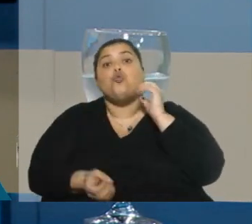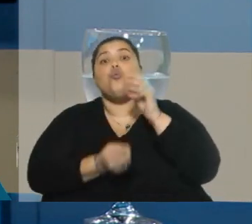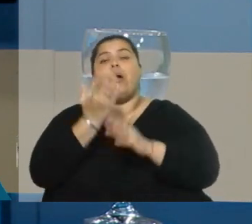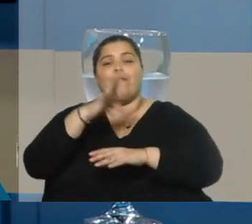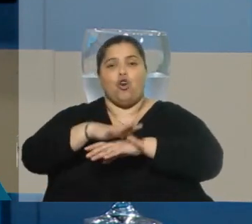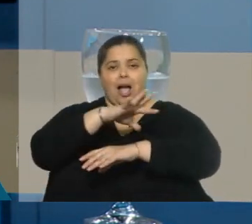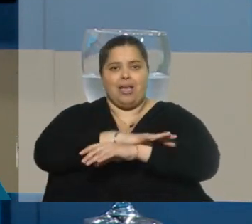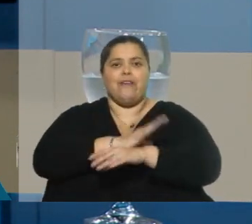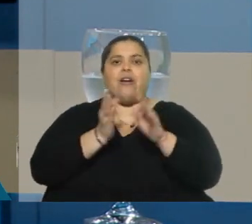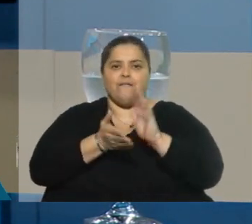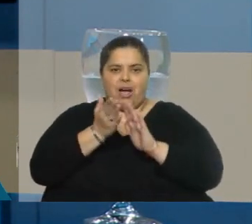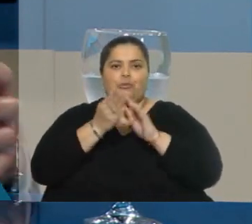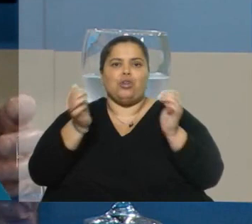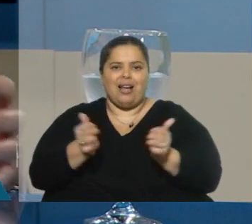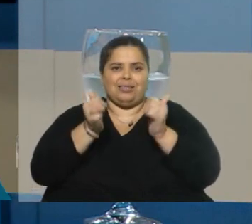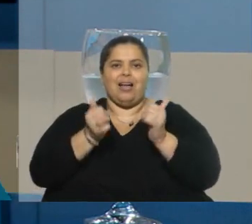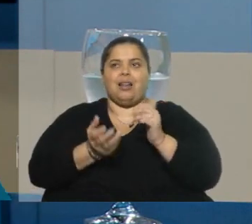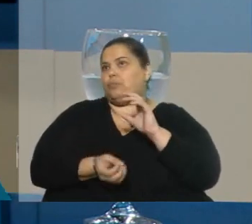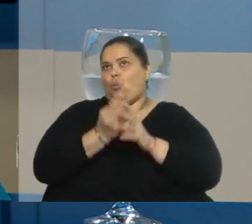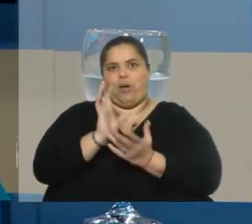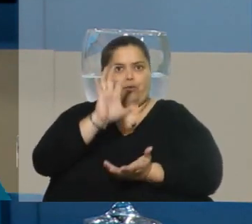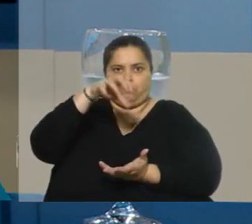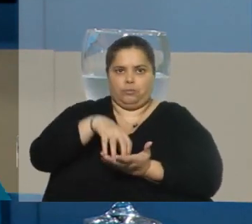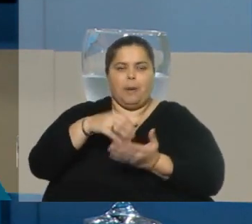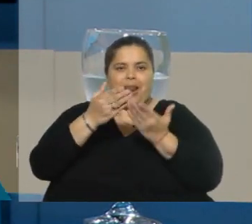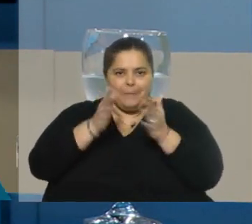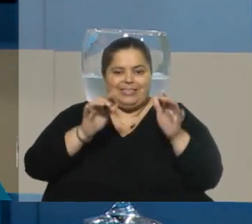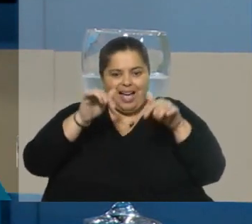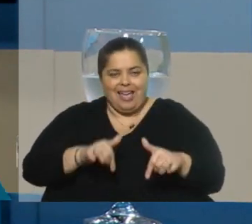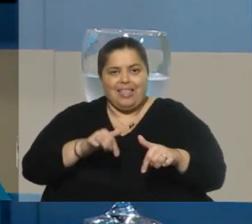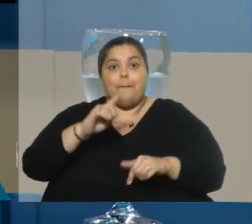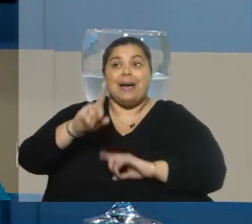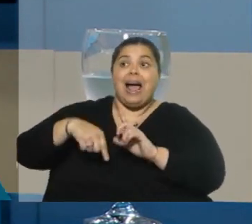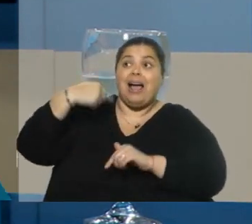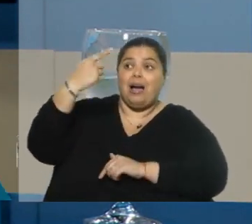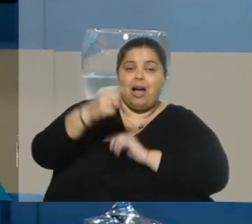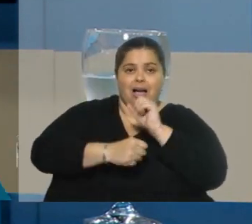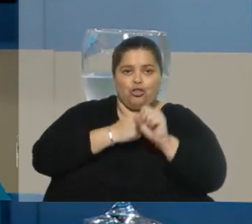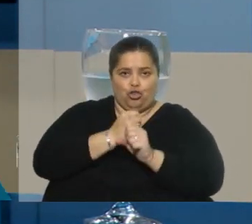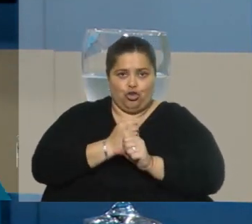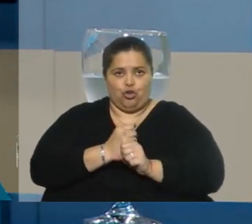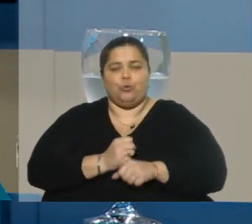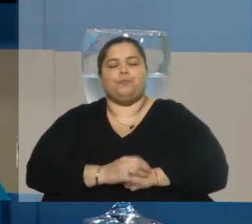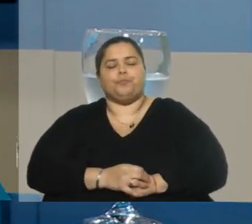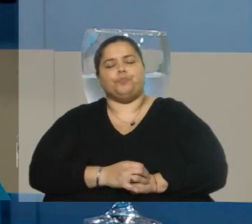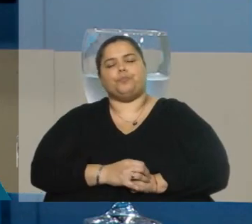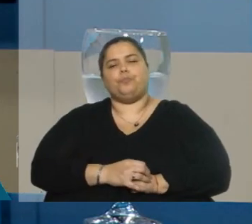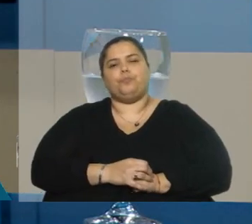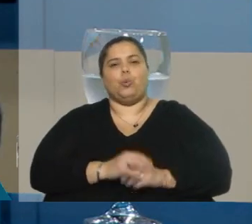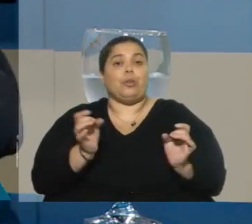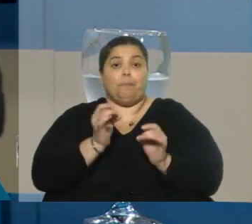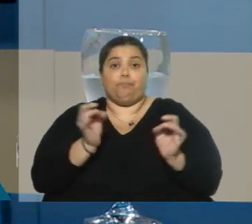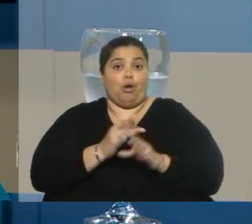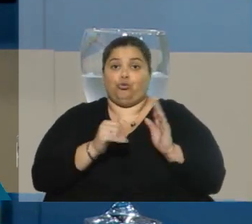CAIF que estamos proyectando ya desde este año para empezar con las inauguraciones y con las aperturas el año que viene cuando estén